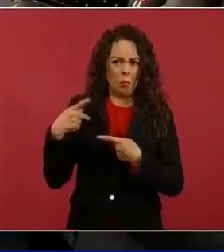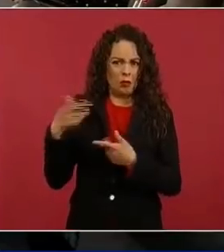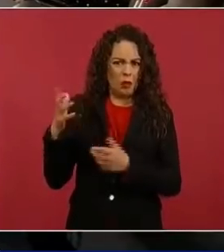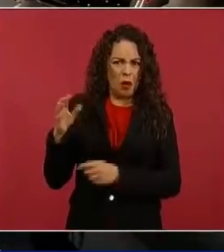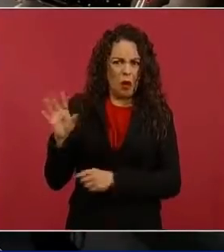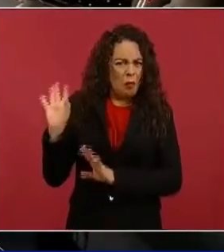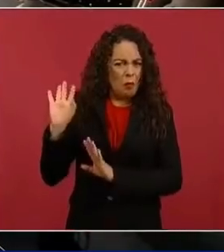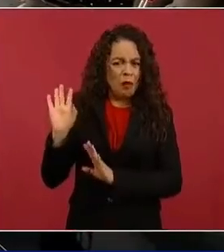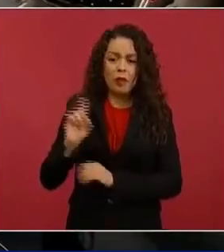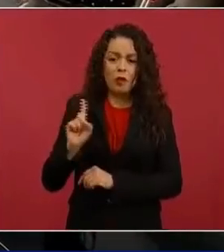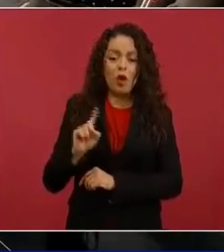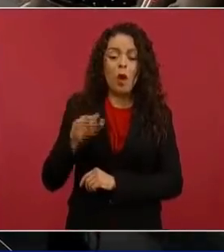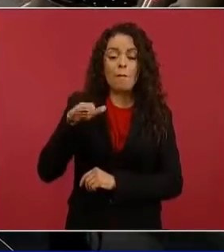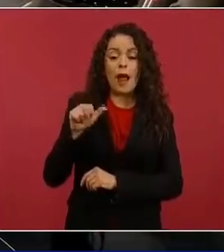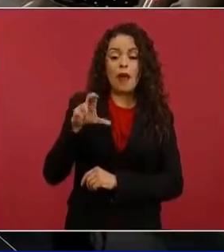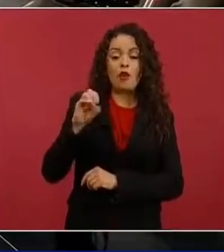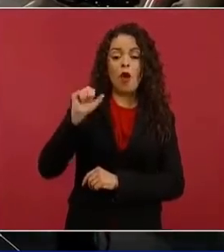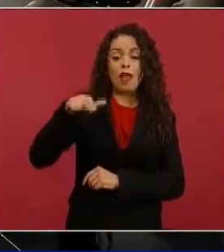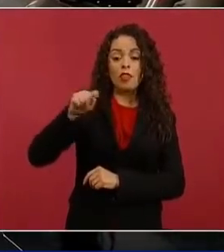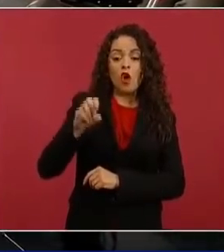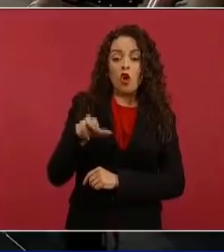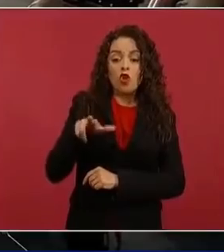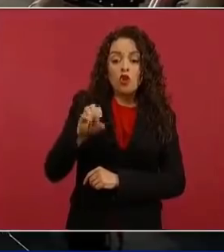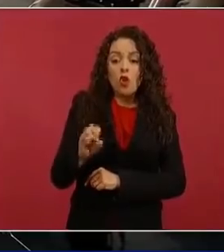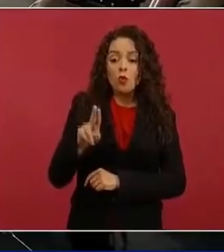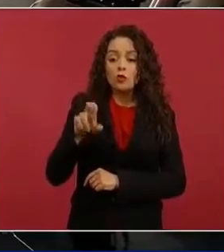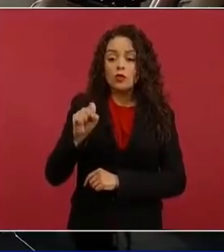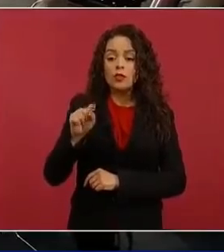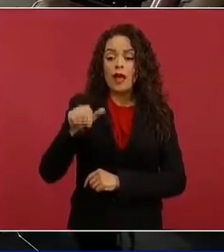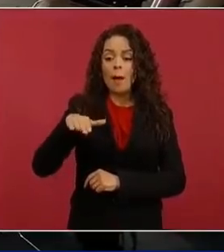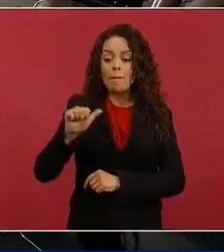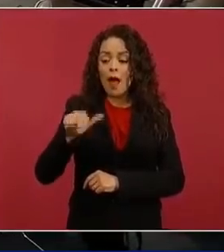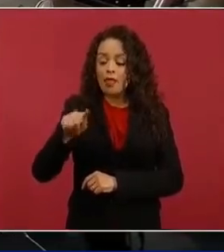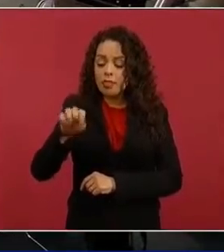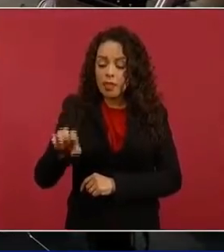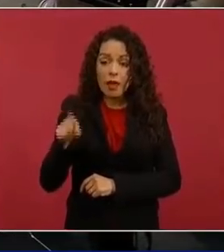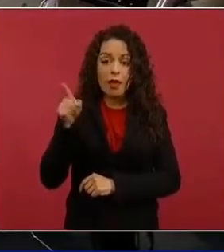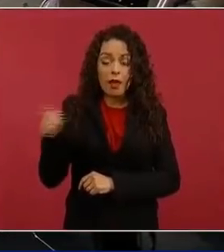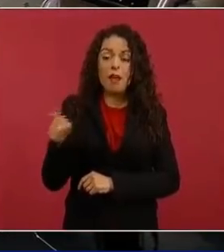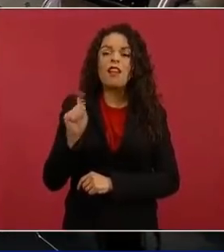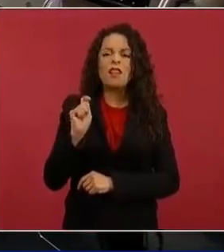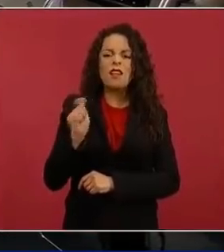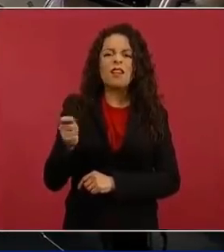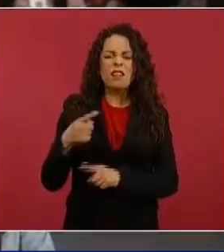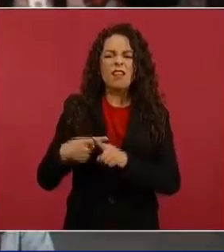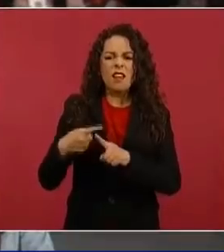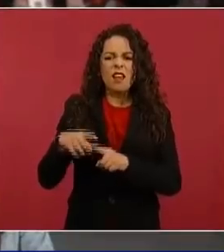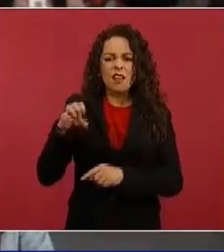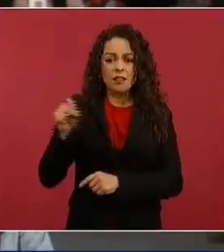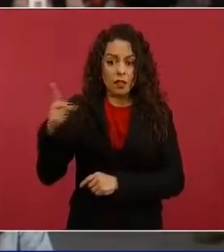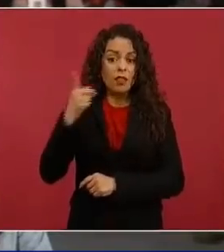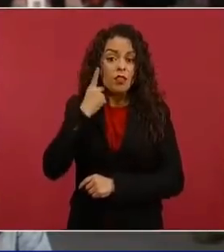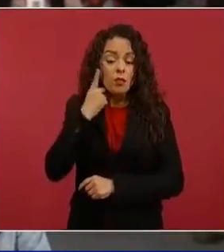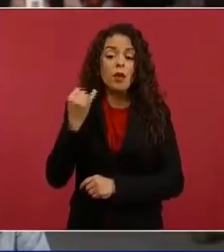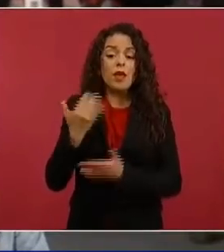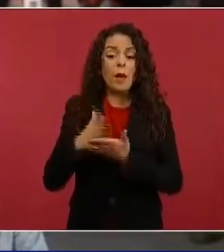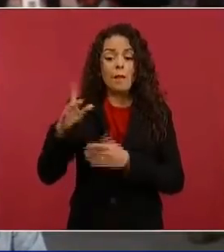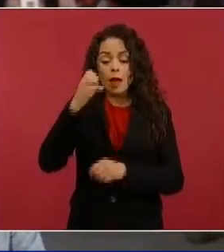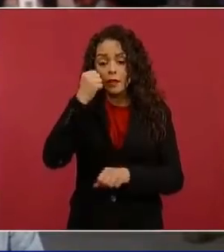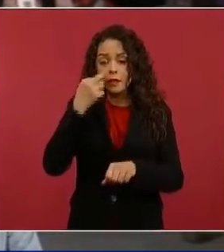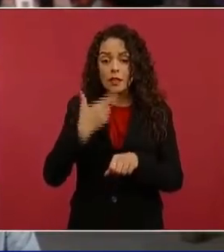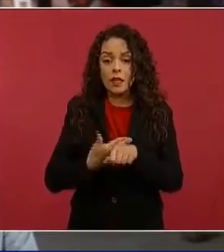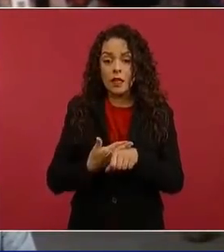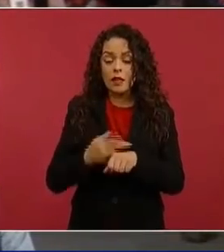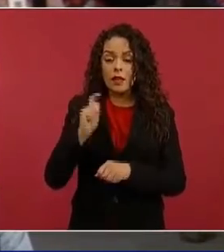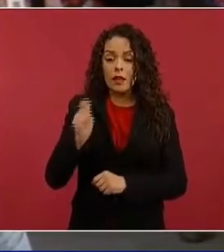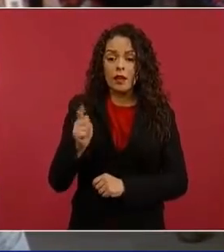Mendoza Bustamante, el que presenta esta iniciativa, pues es, además de ser diputado, pues es secretario adjunto de